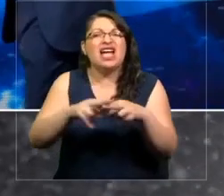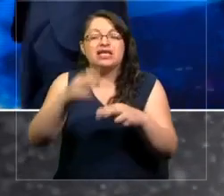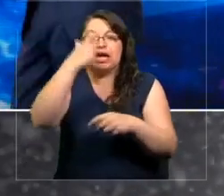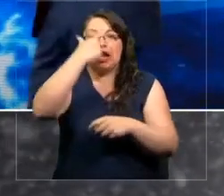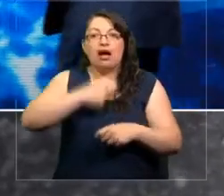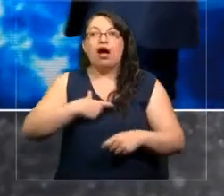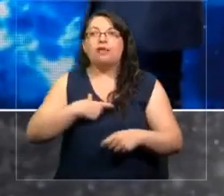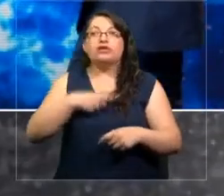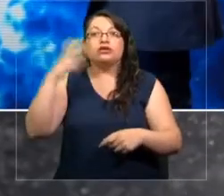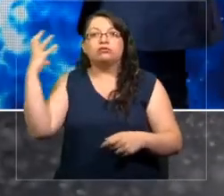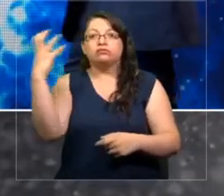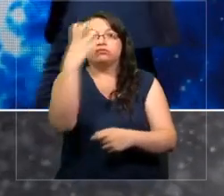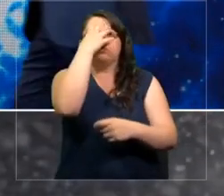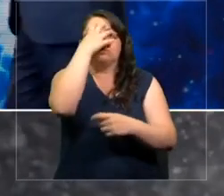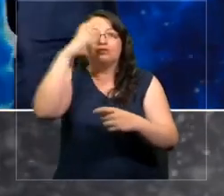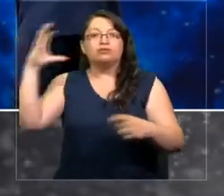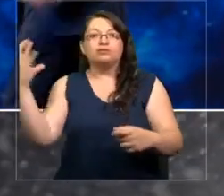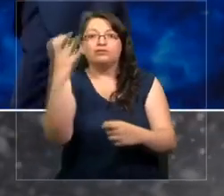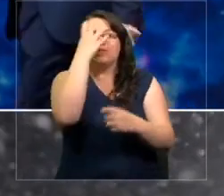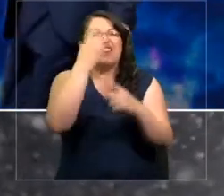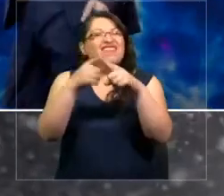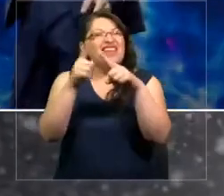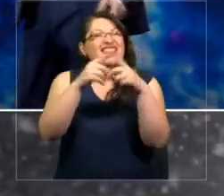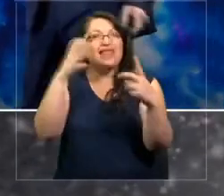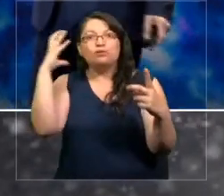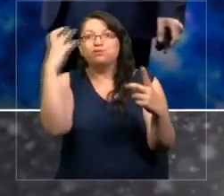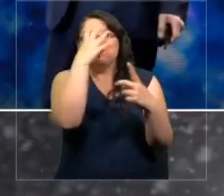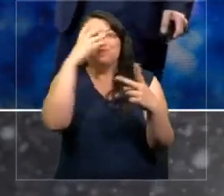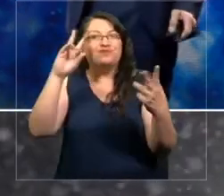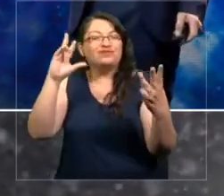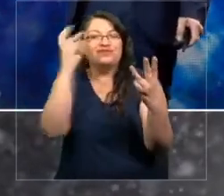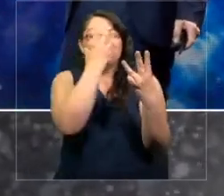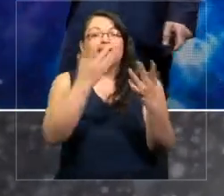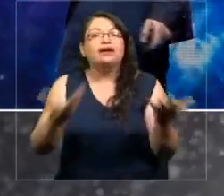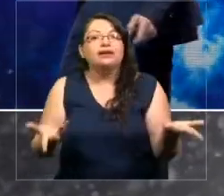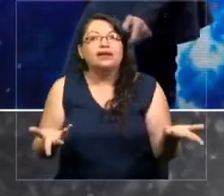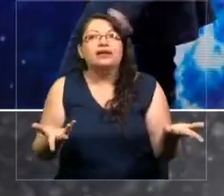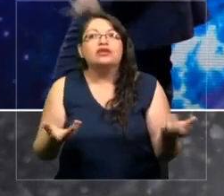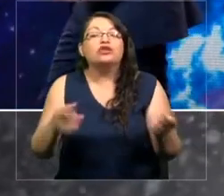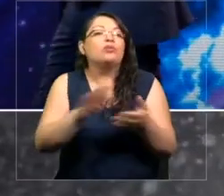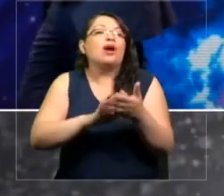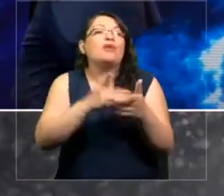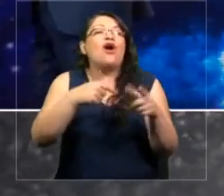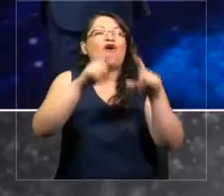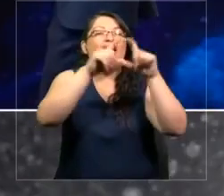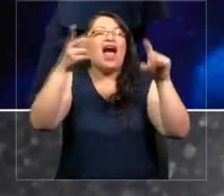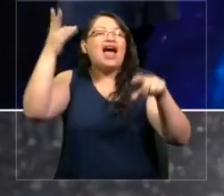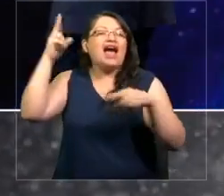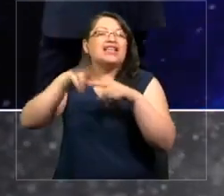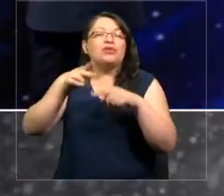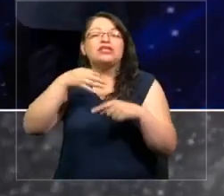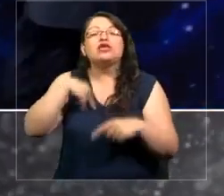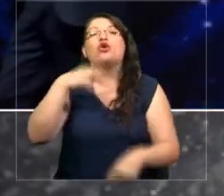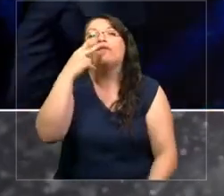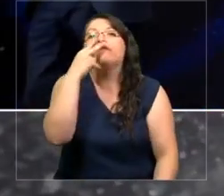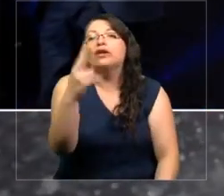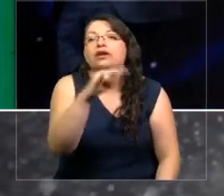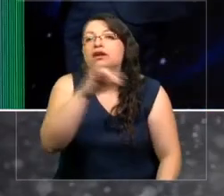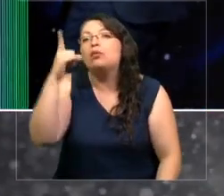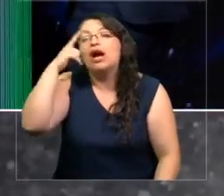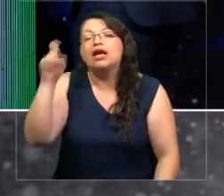educar el ojo en este nuevo contexto. Esta vieja idea de ver para creer va a quedar un poco obsoleta, creo yo, en este contexto. Pero además,